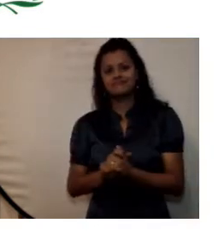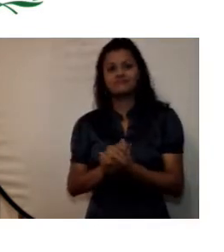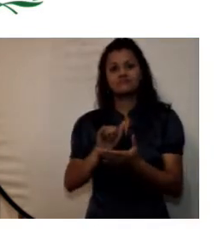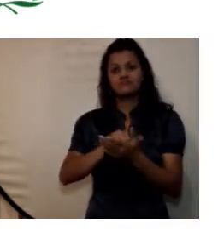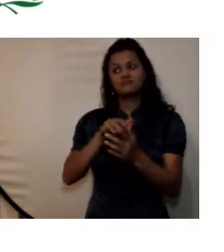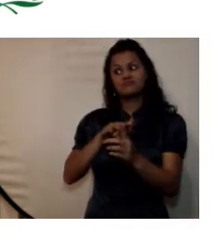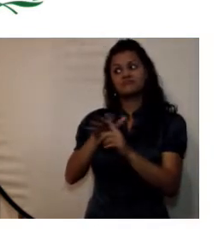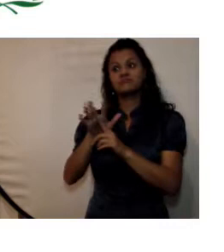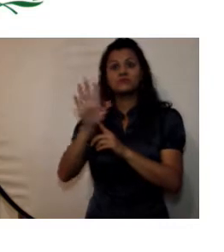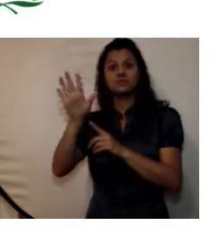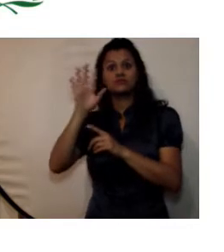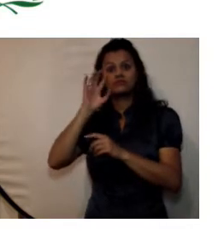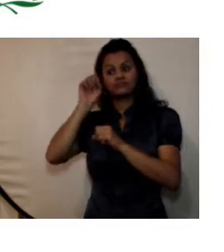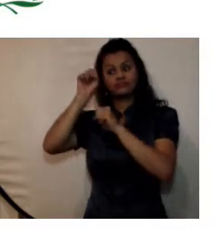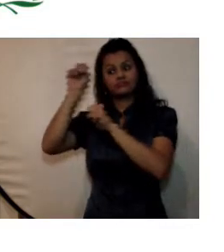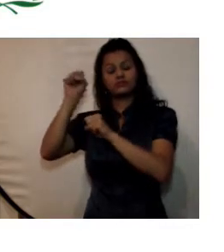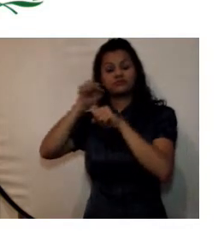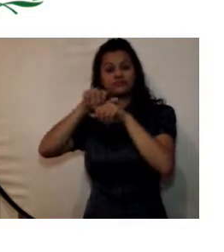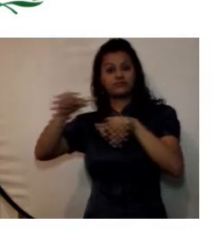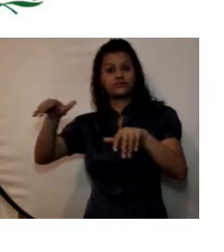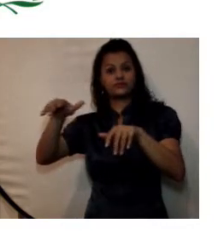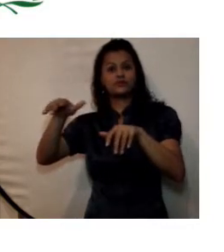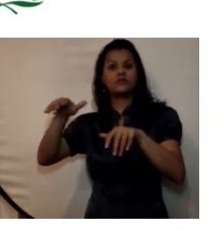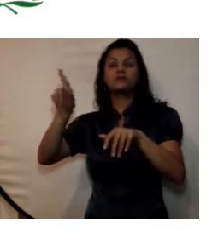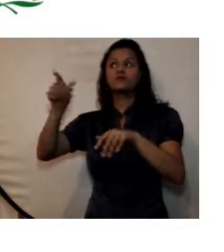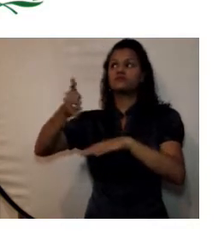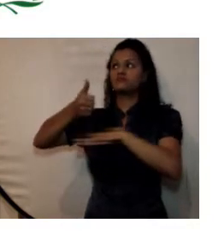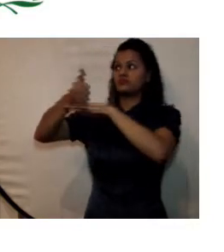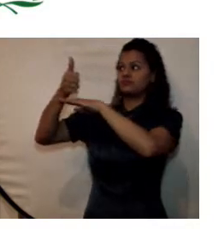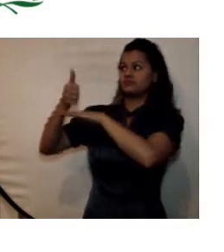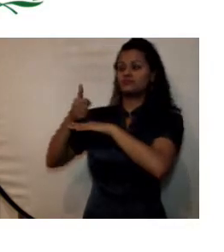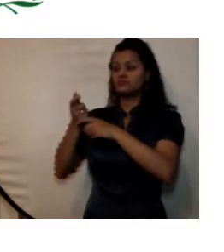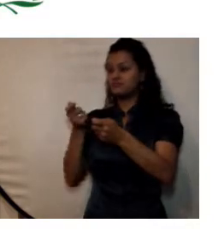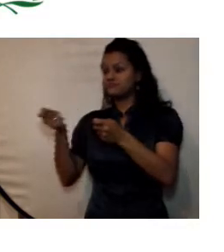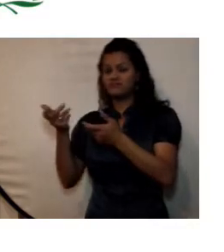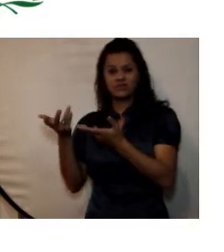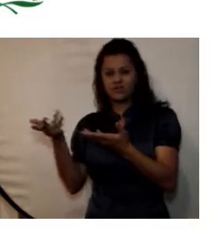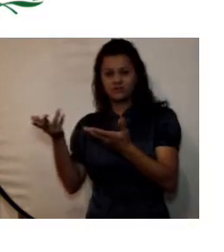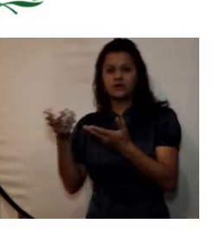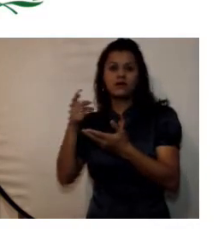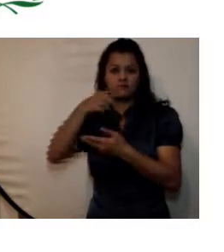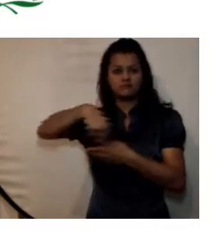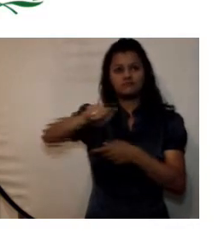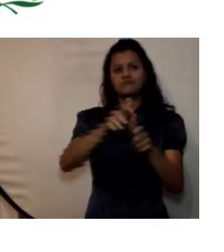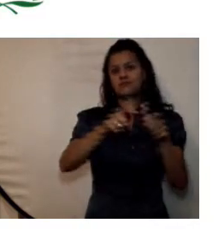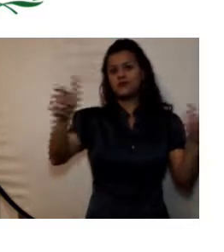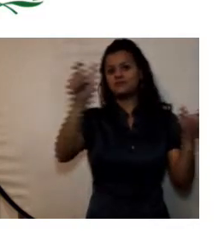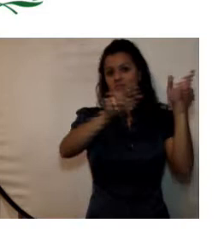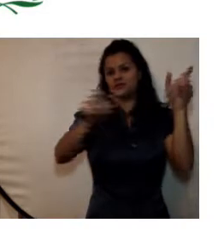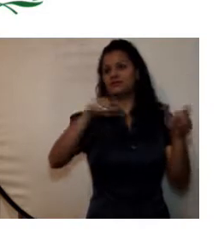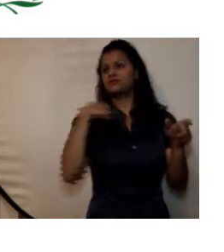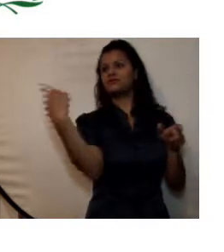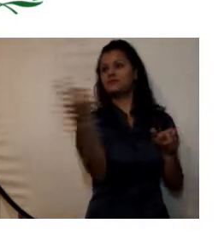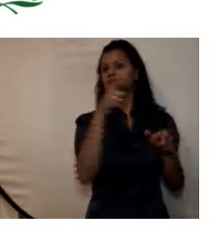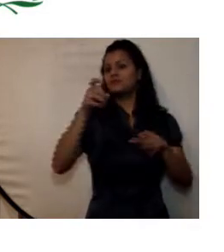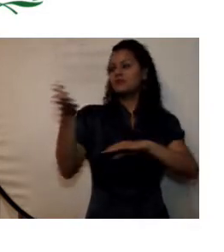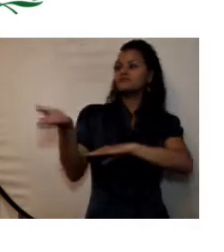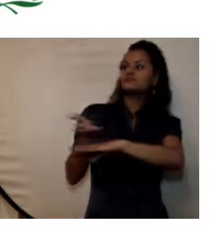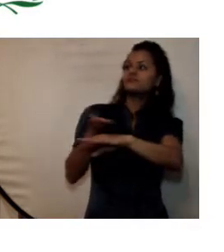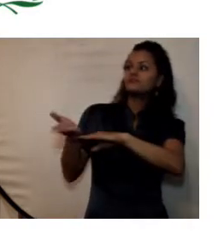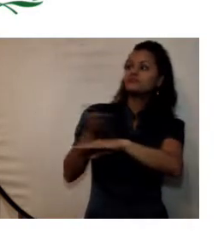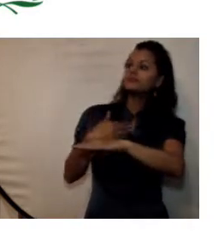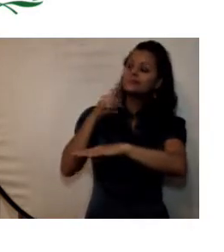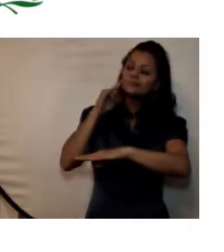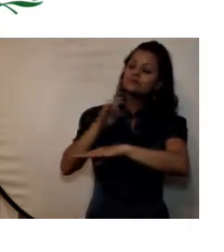ejercicio de la soberanía popular. Este ejercicio implica un proceso permanente a través de varios espacios de